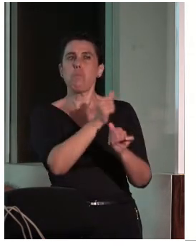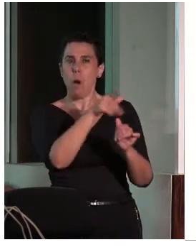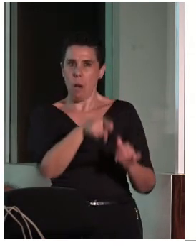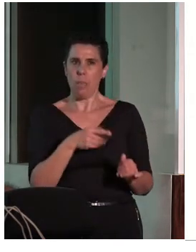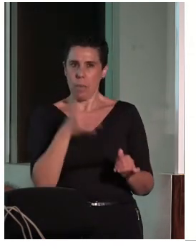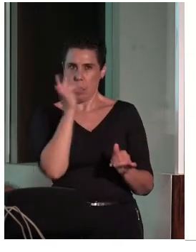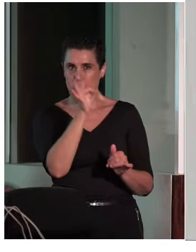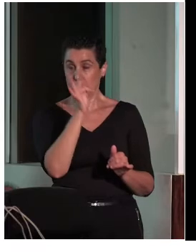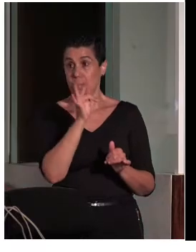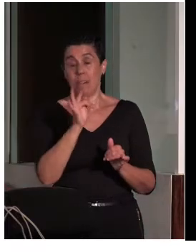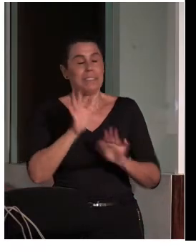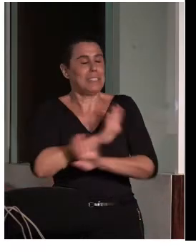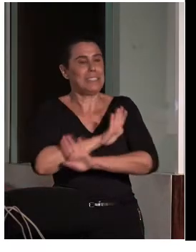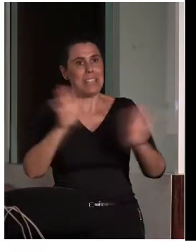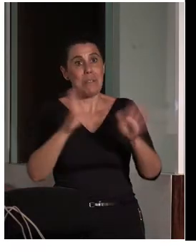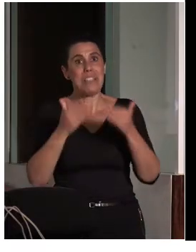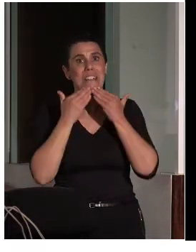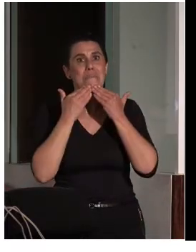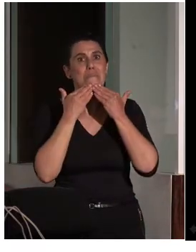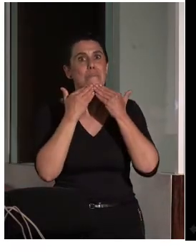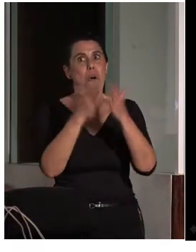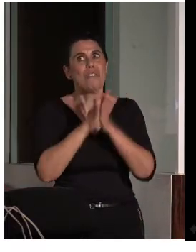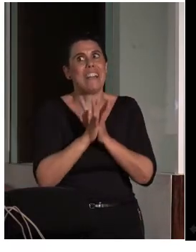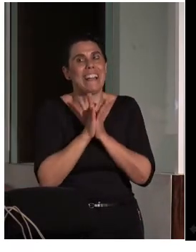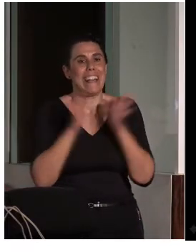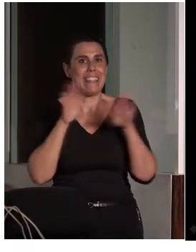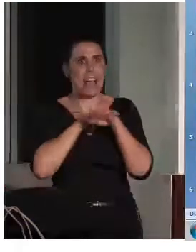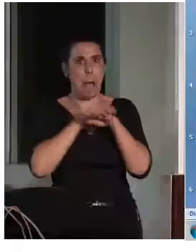Muchísimas gracias. Perdonad la atribulación. He querido ser rápido.